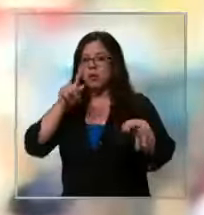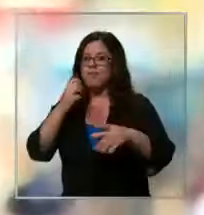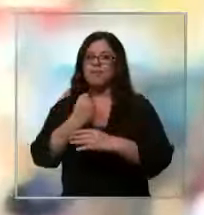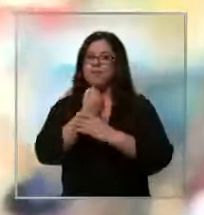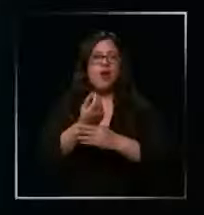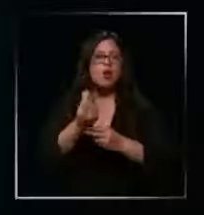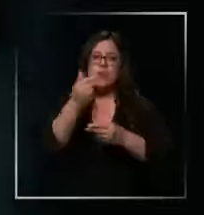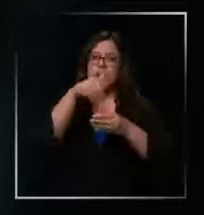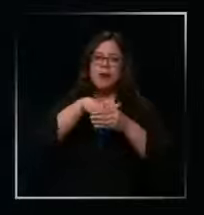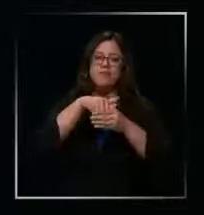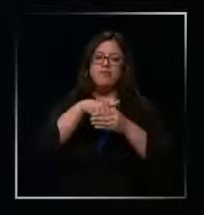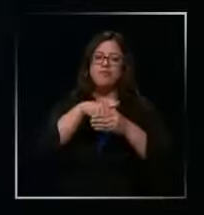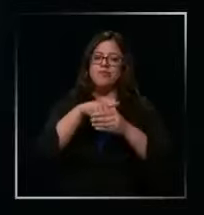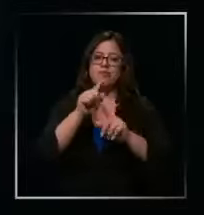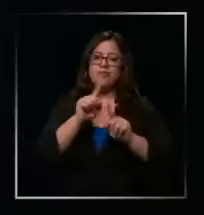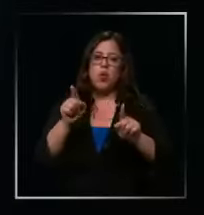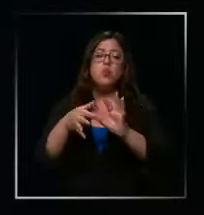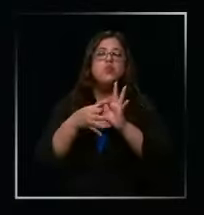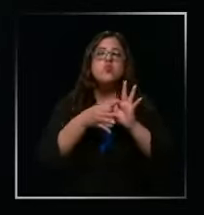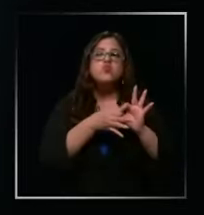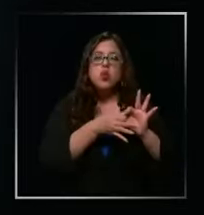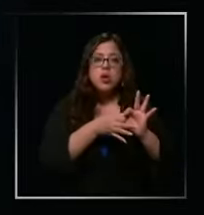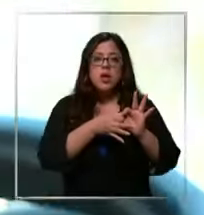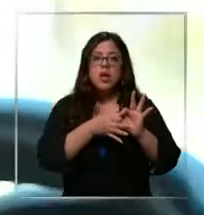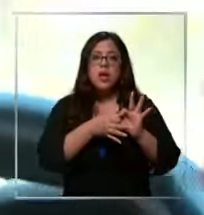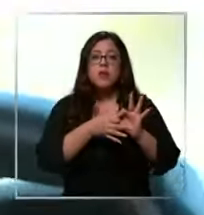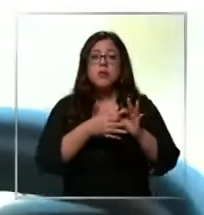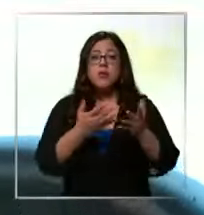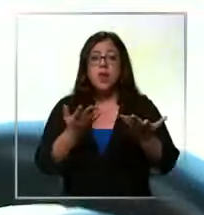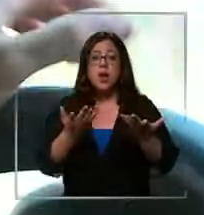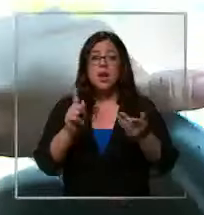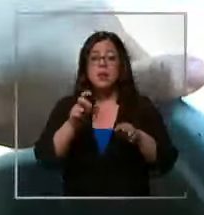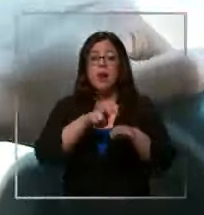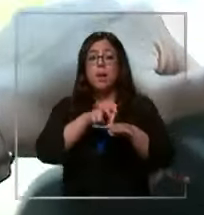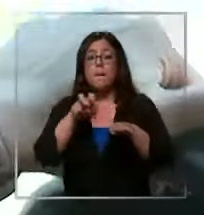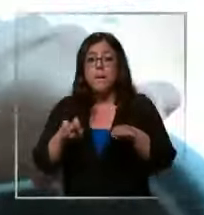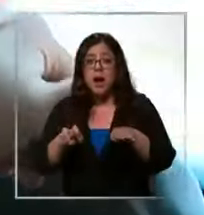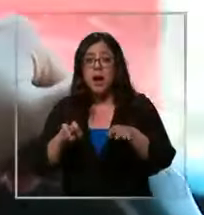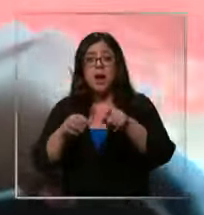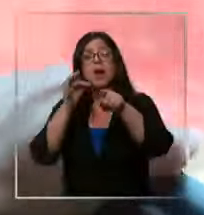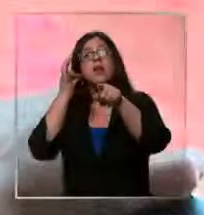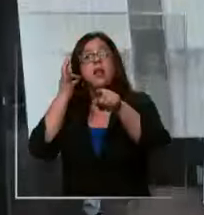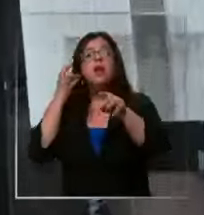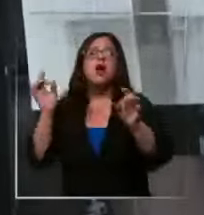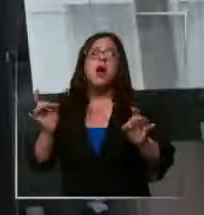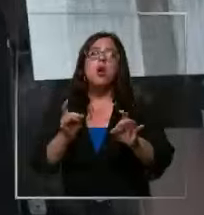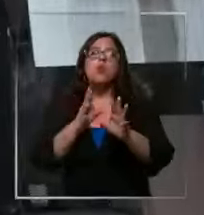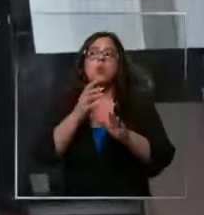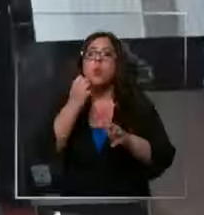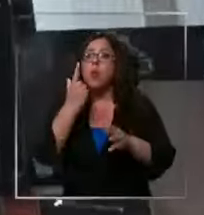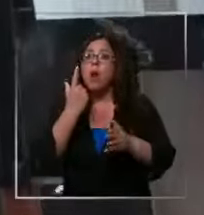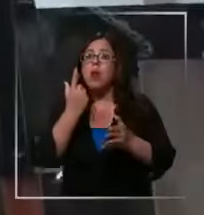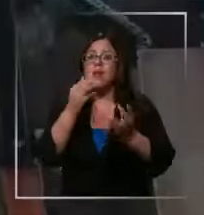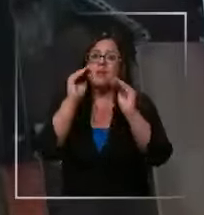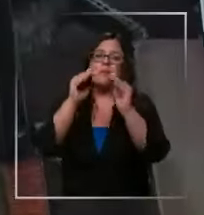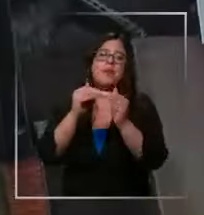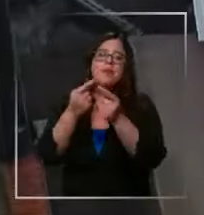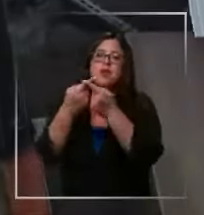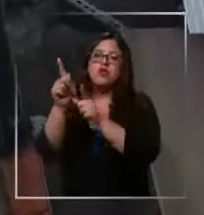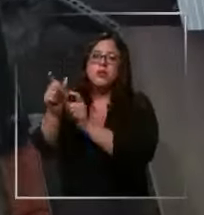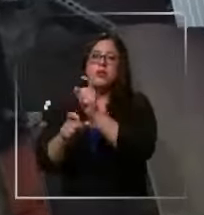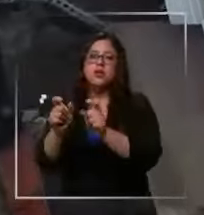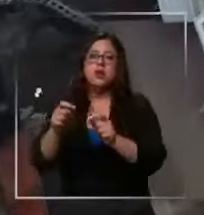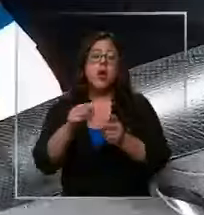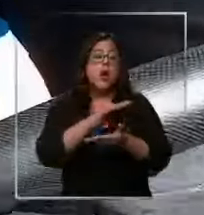ahorro de combustible. Las razones de Estivalis para no bajarse del auto probablemente son las de muchos. En el